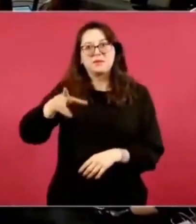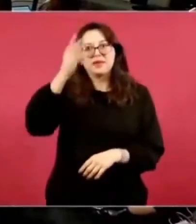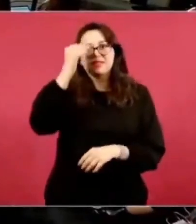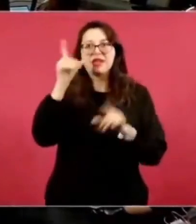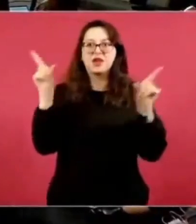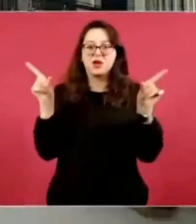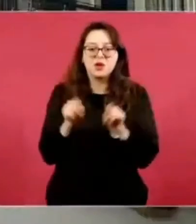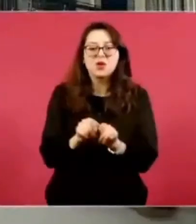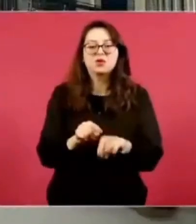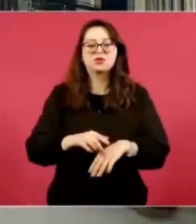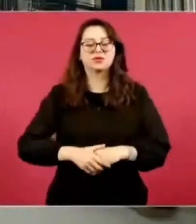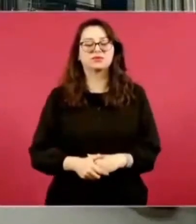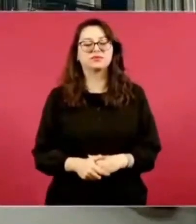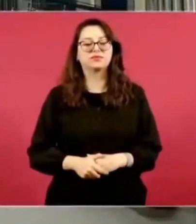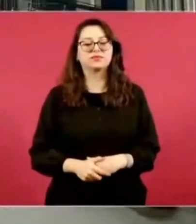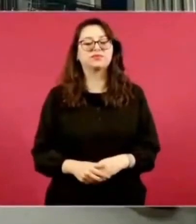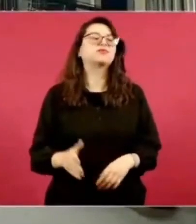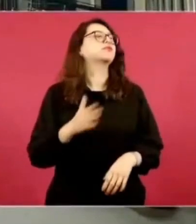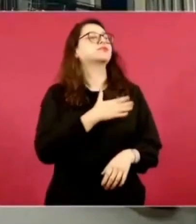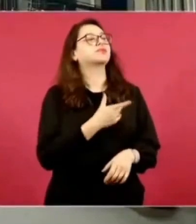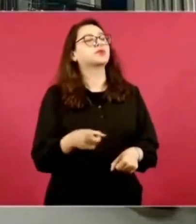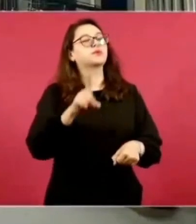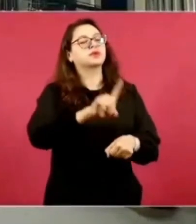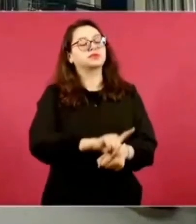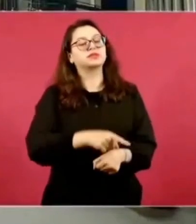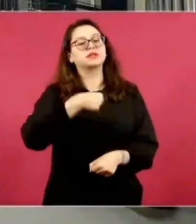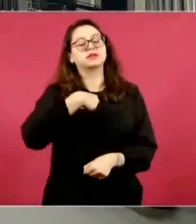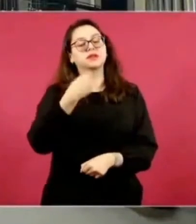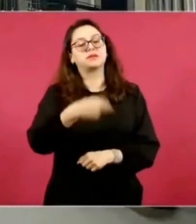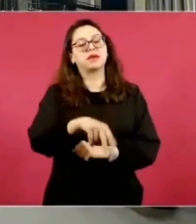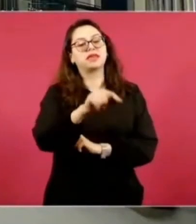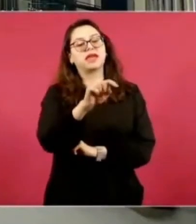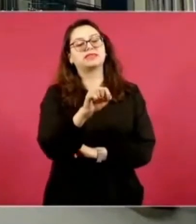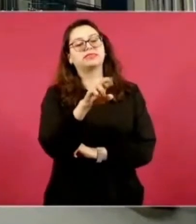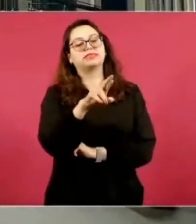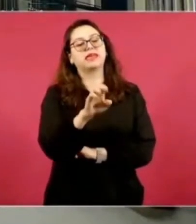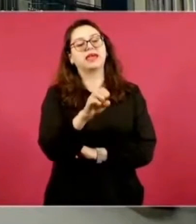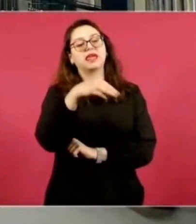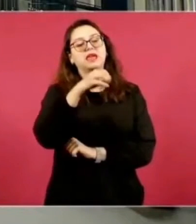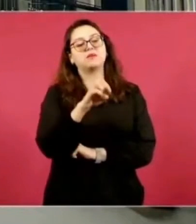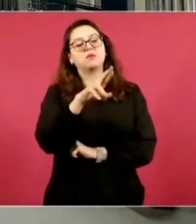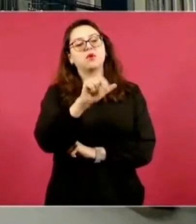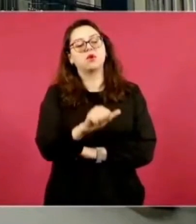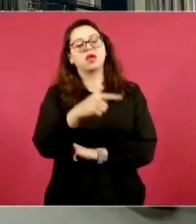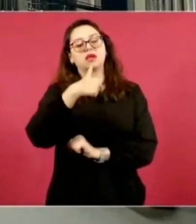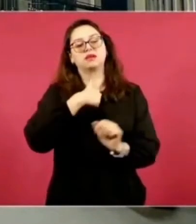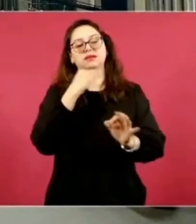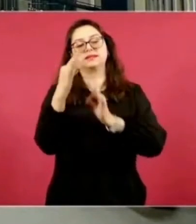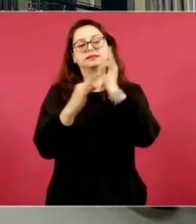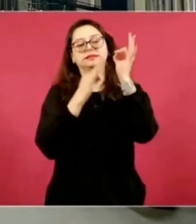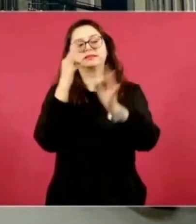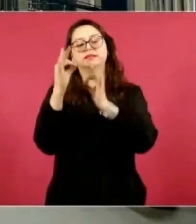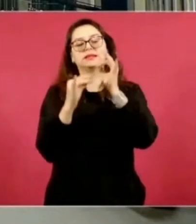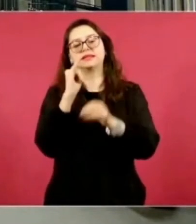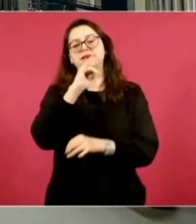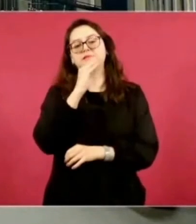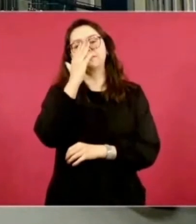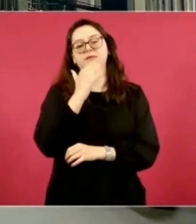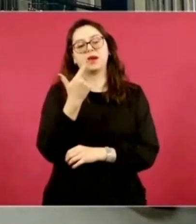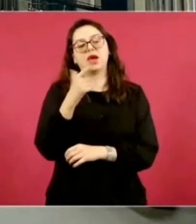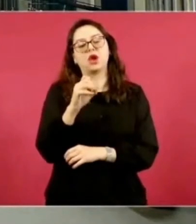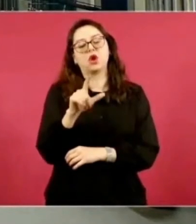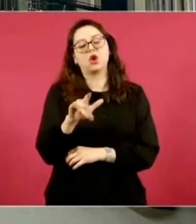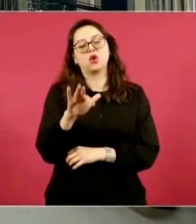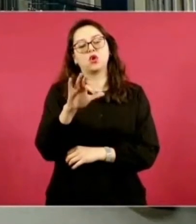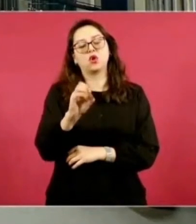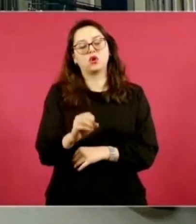Buenos días, soy Tere Mora Guillén, corresponsal del corporativo Imagen del Golfo, al que pertenece el diario del